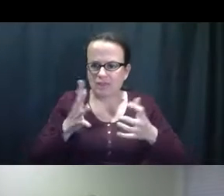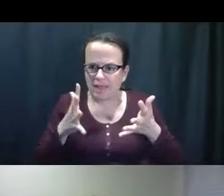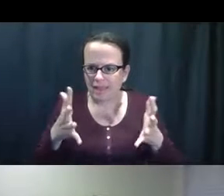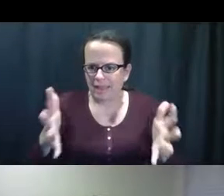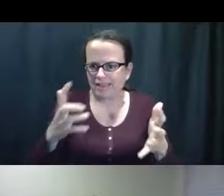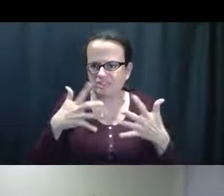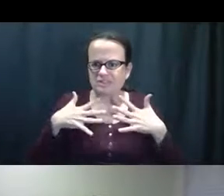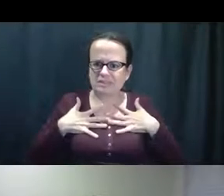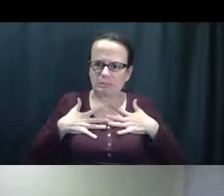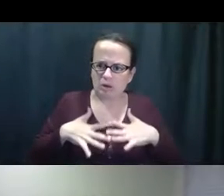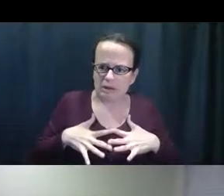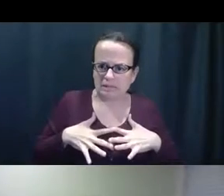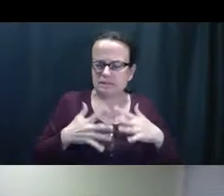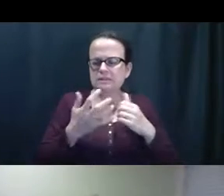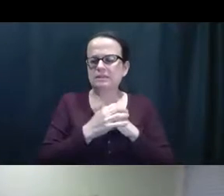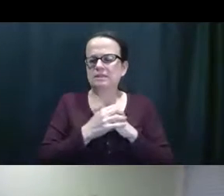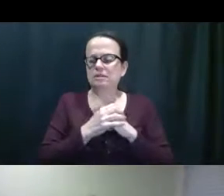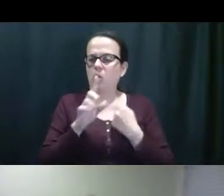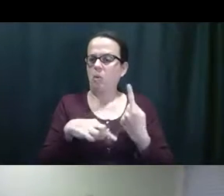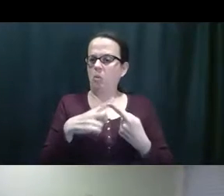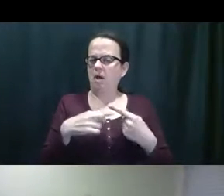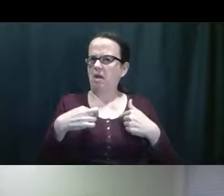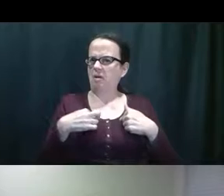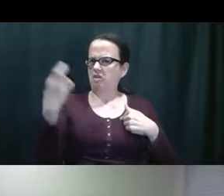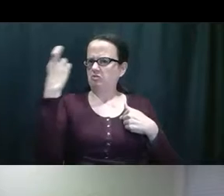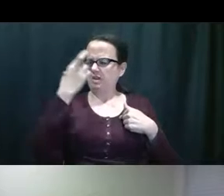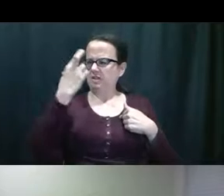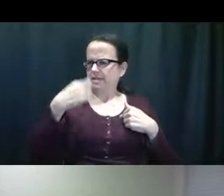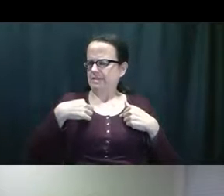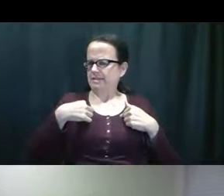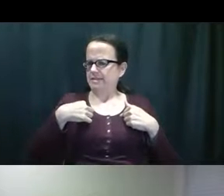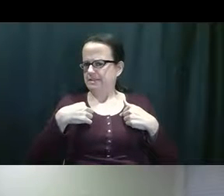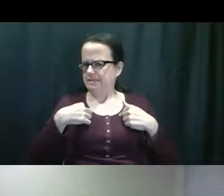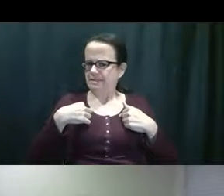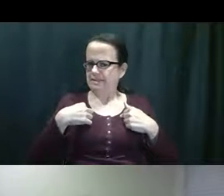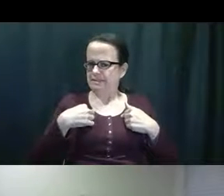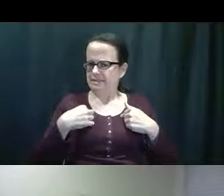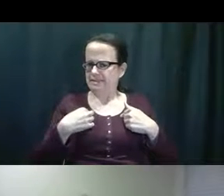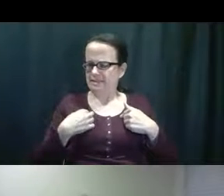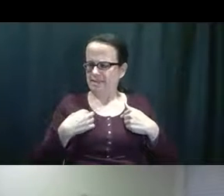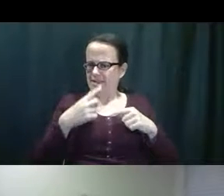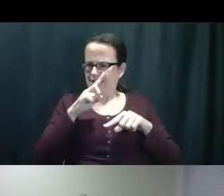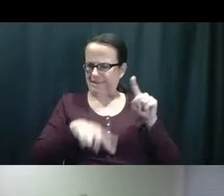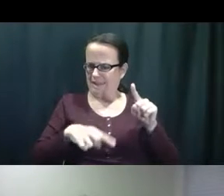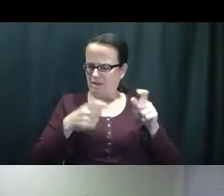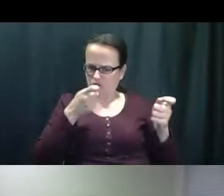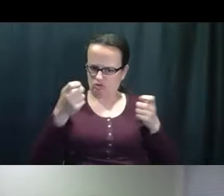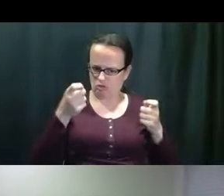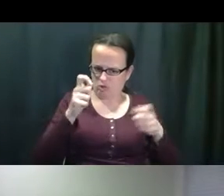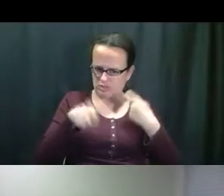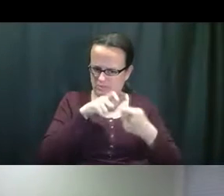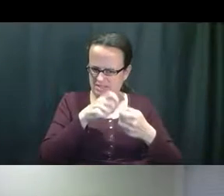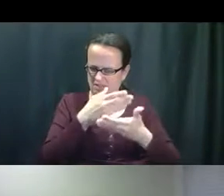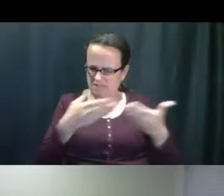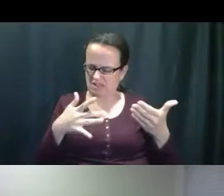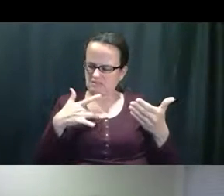siente ansiosos en deprimidos y lo lo último que después que ellos reconocieron que ellos no